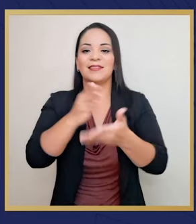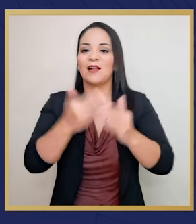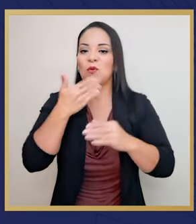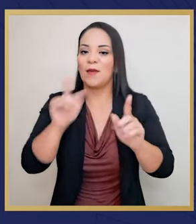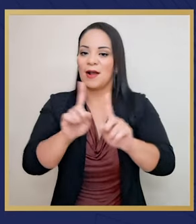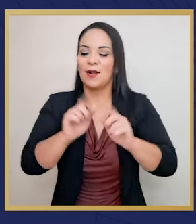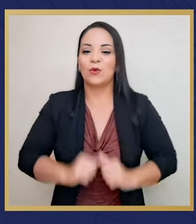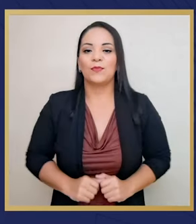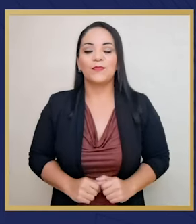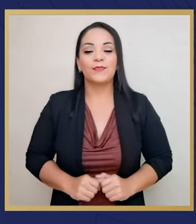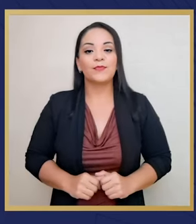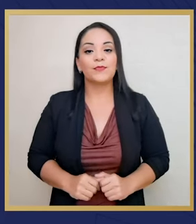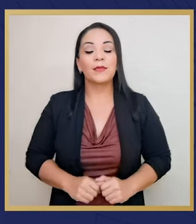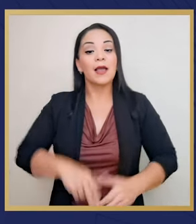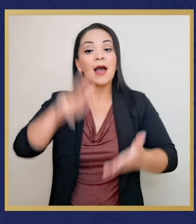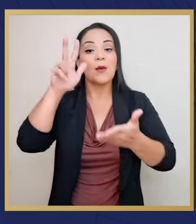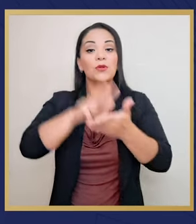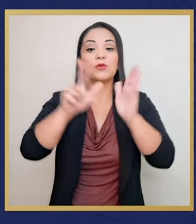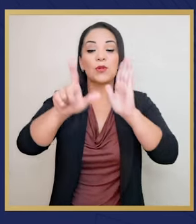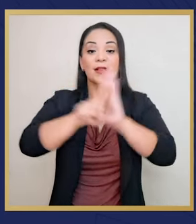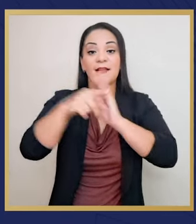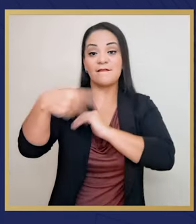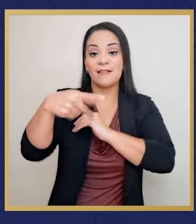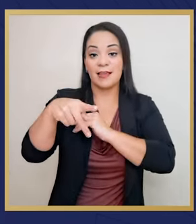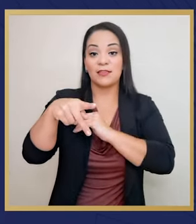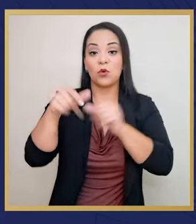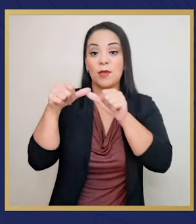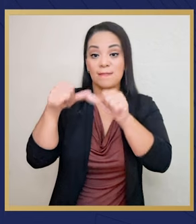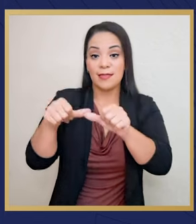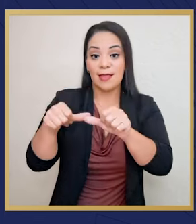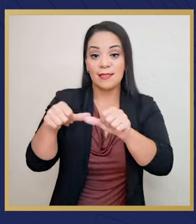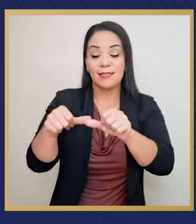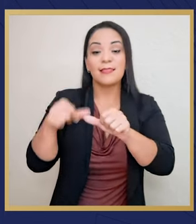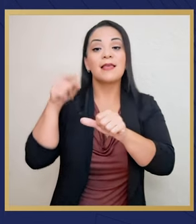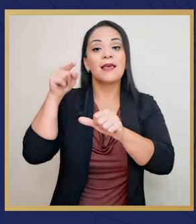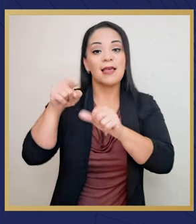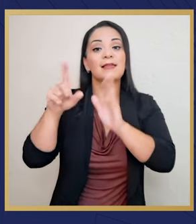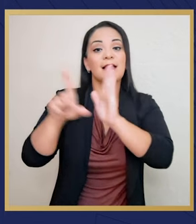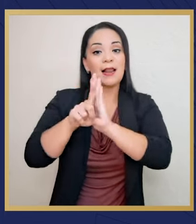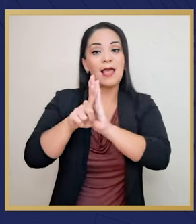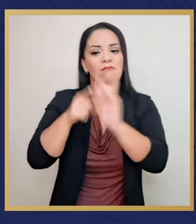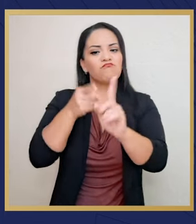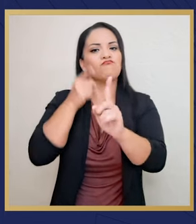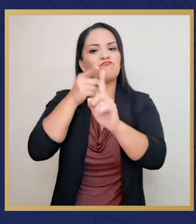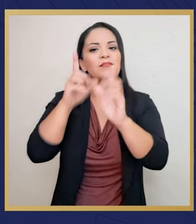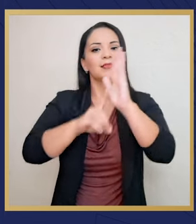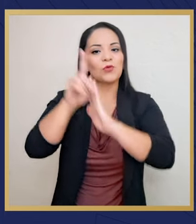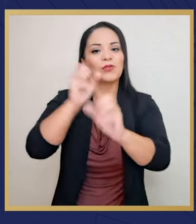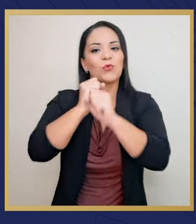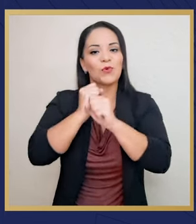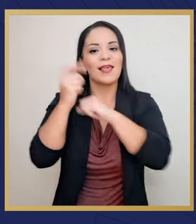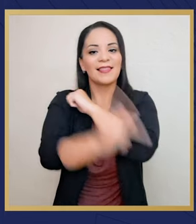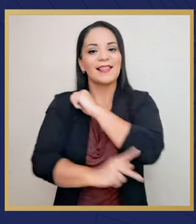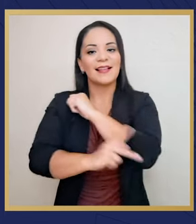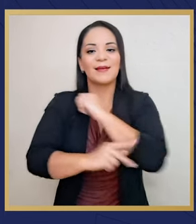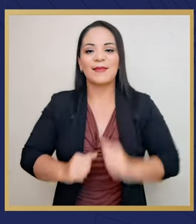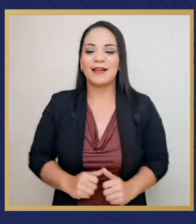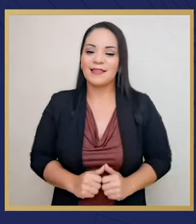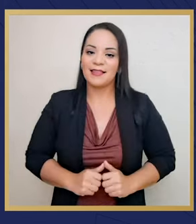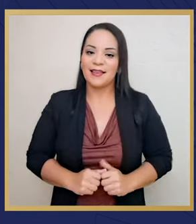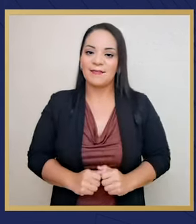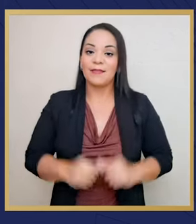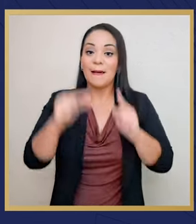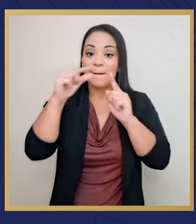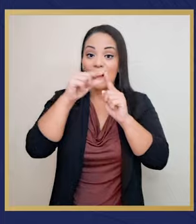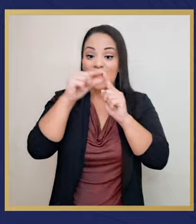cualquier desgracia. La aprobación de la ley de riesgo inminente solo puede traer desarrollo y seguridad a la patria.